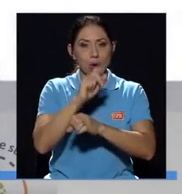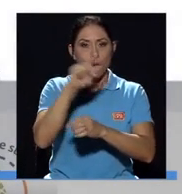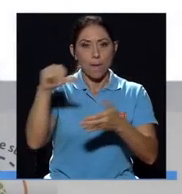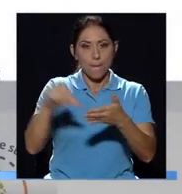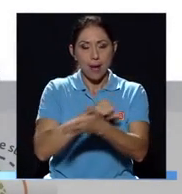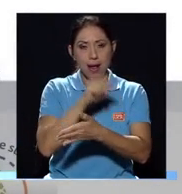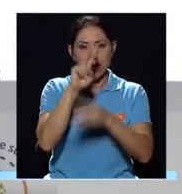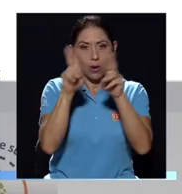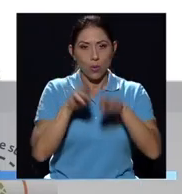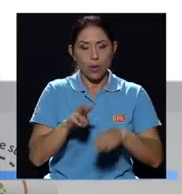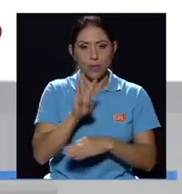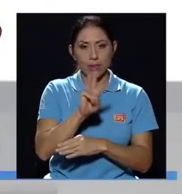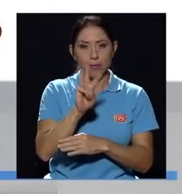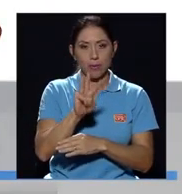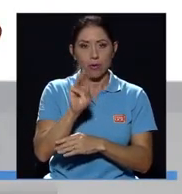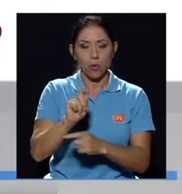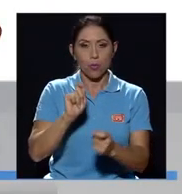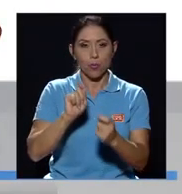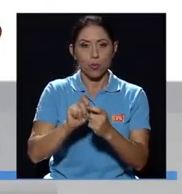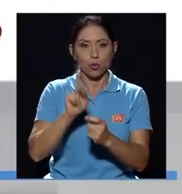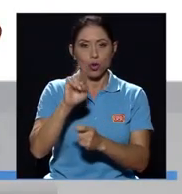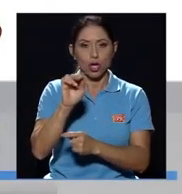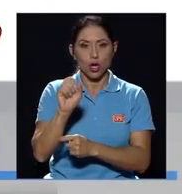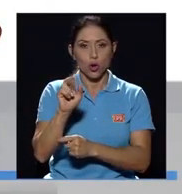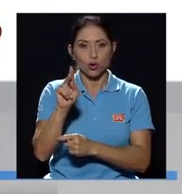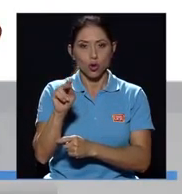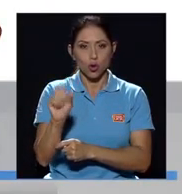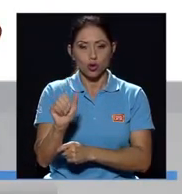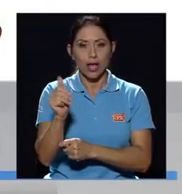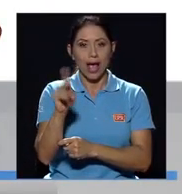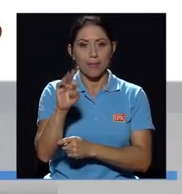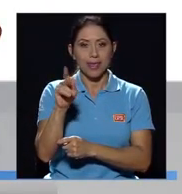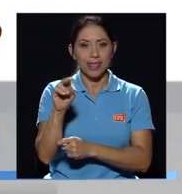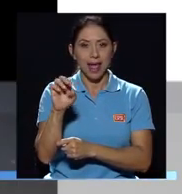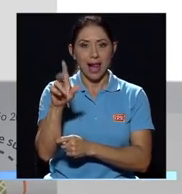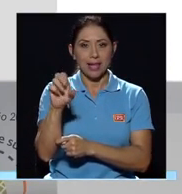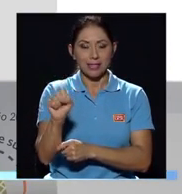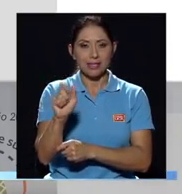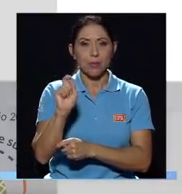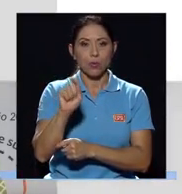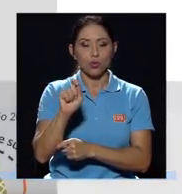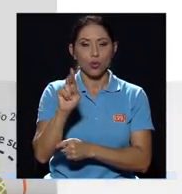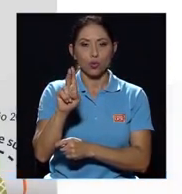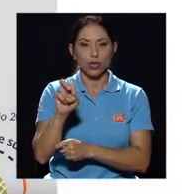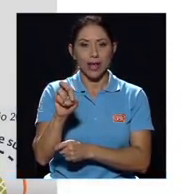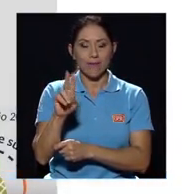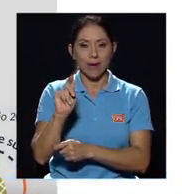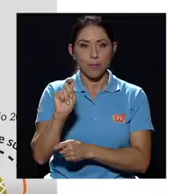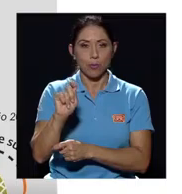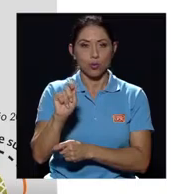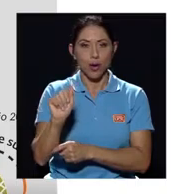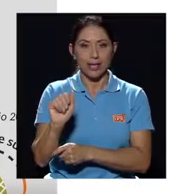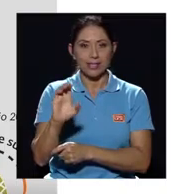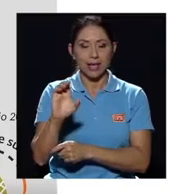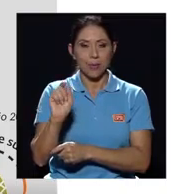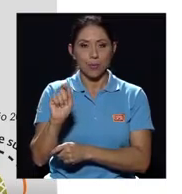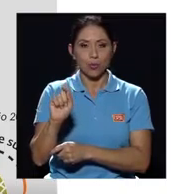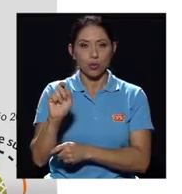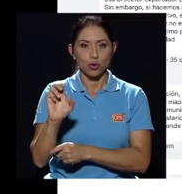www.quioscosambientales.ucr.ac.cr www